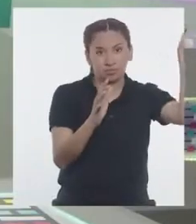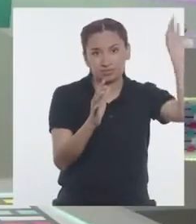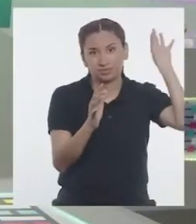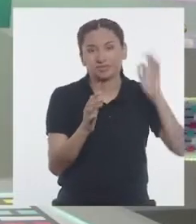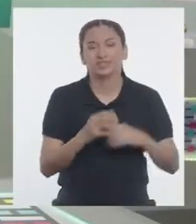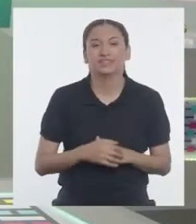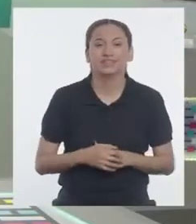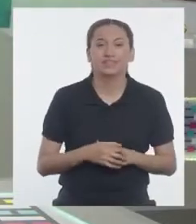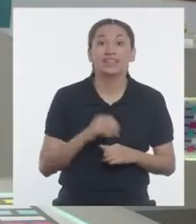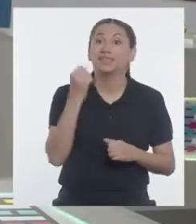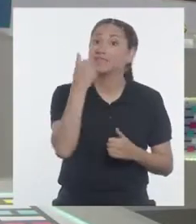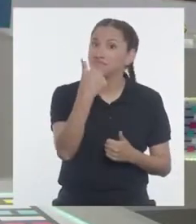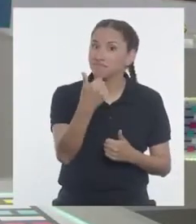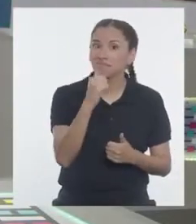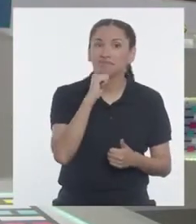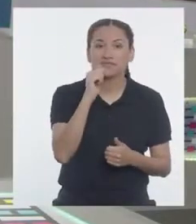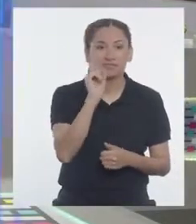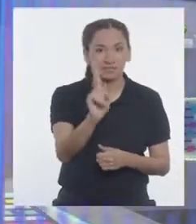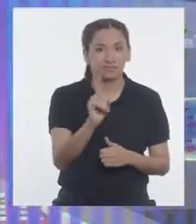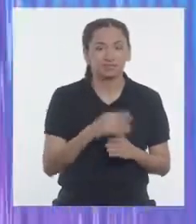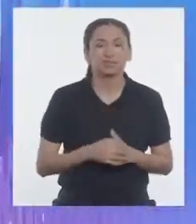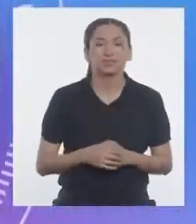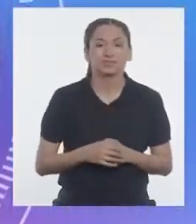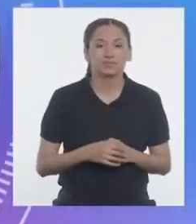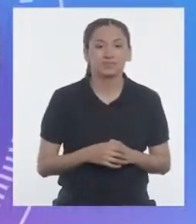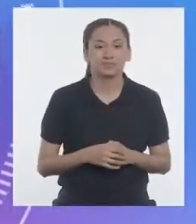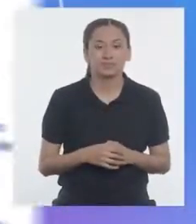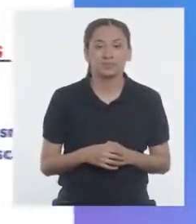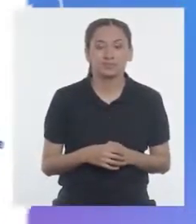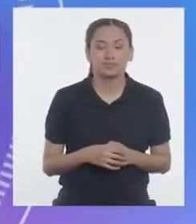una! A ver...